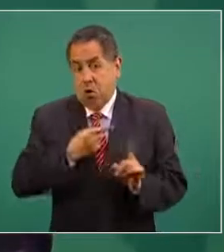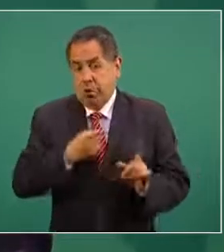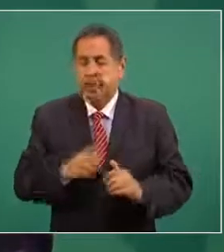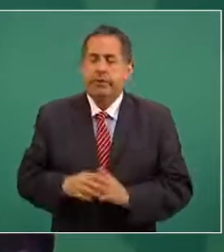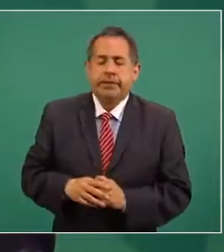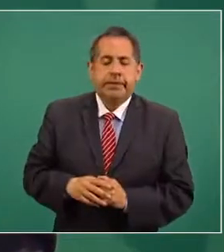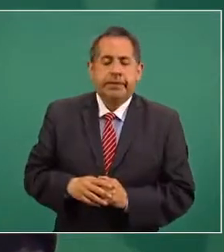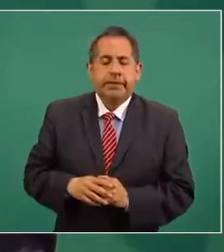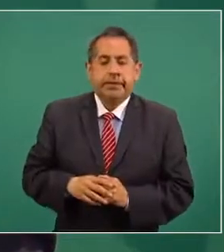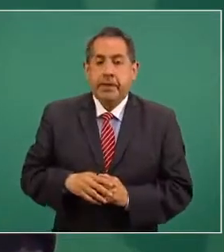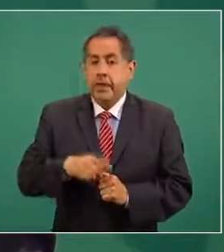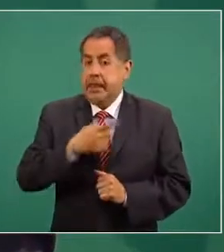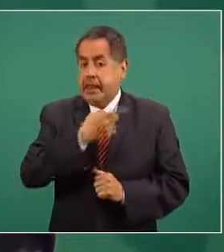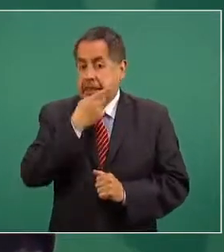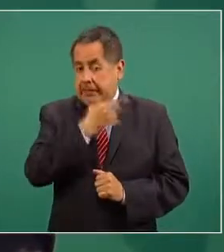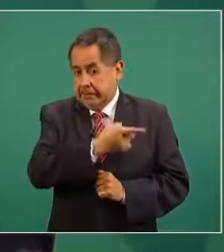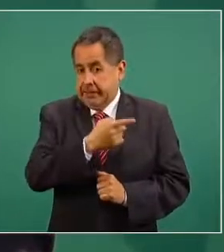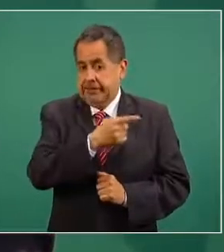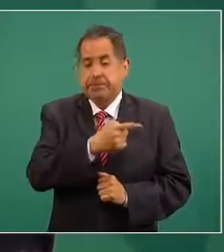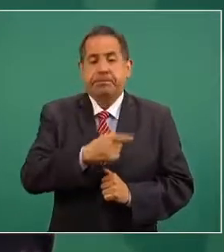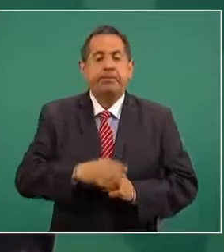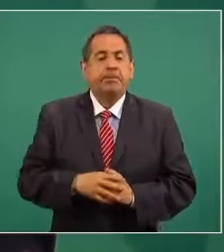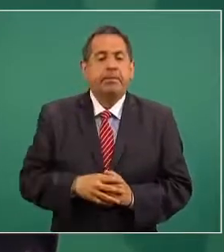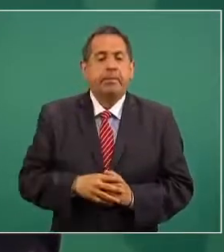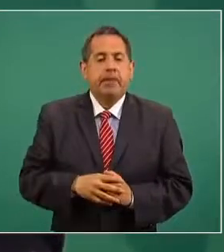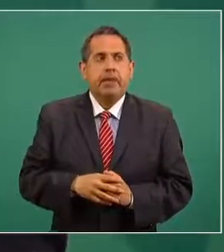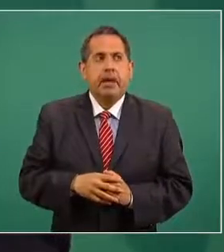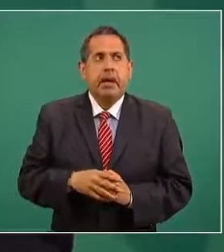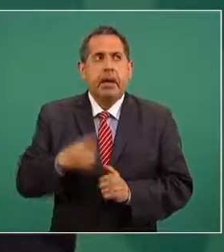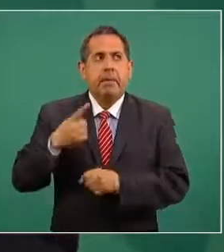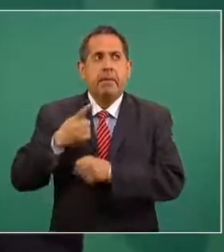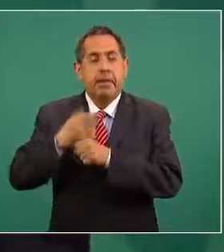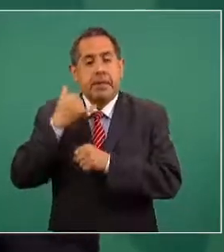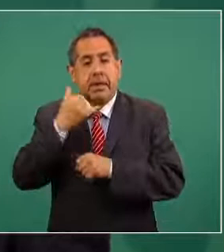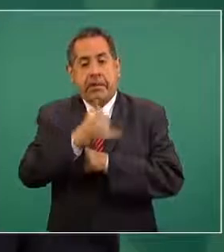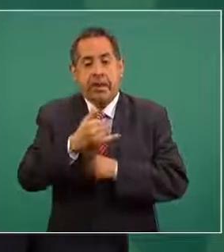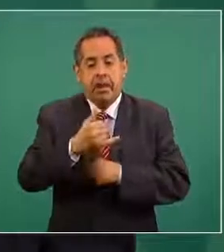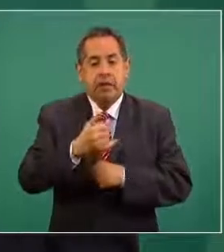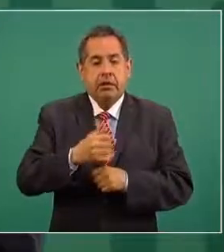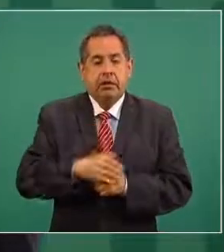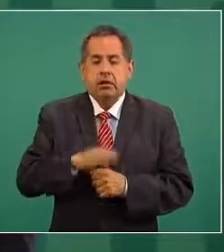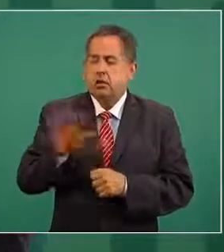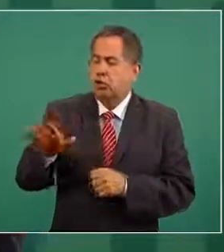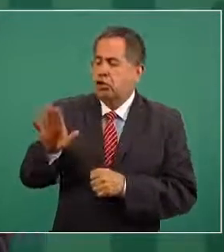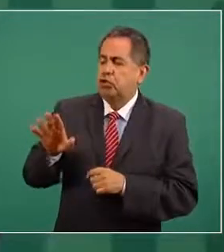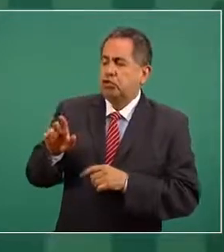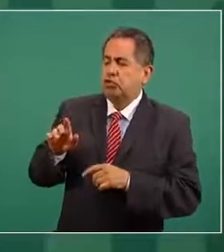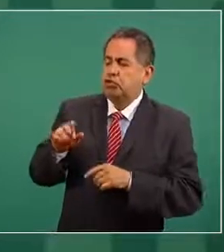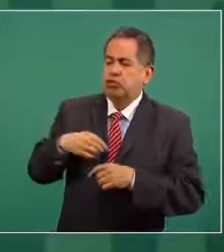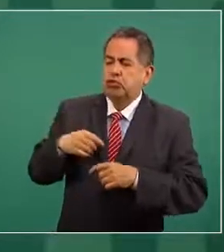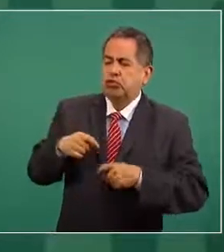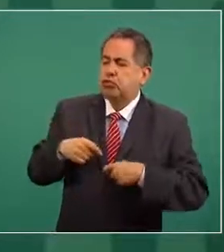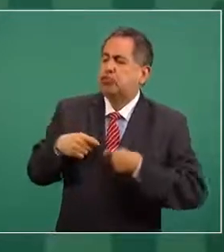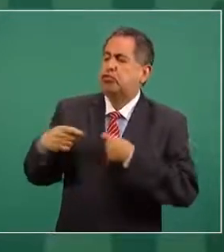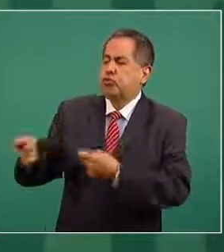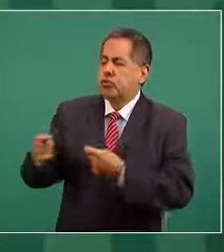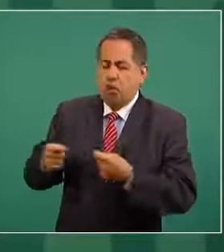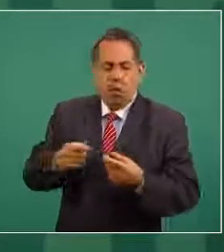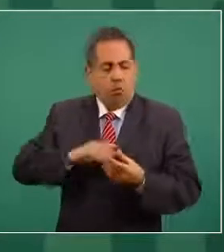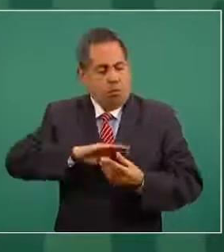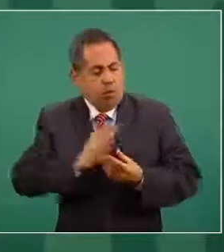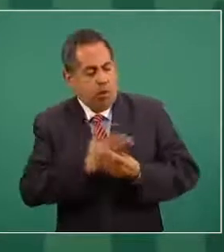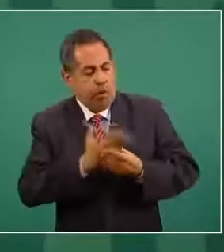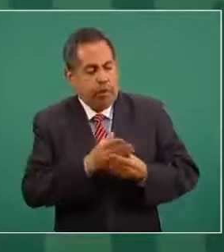Dijo, voy, perdón, en la primera, no en segunda, en la primera llamada me dijo, voy a mandar los elementos que tenemos